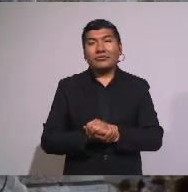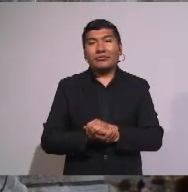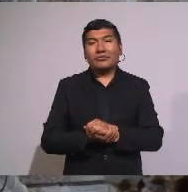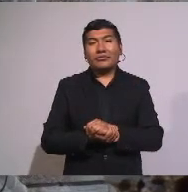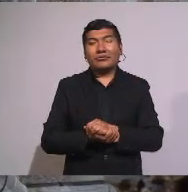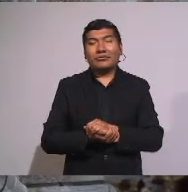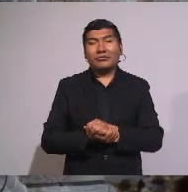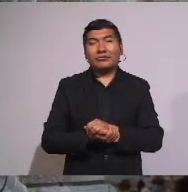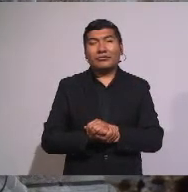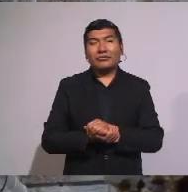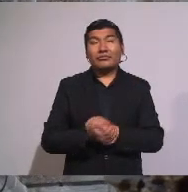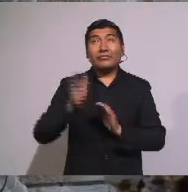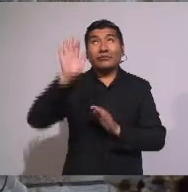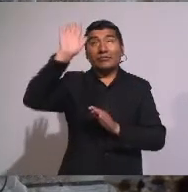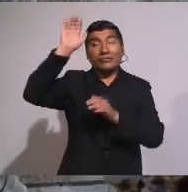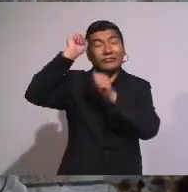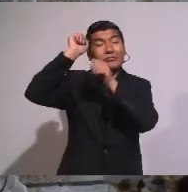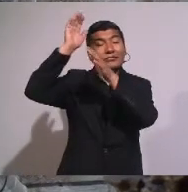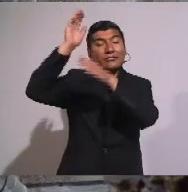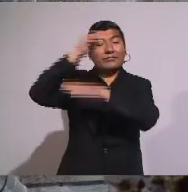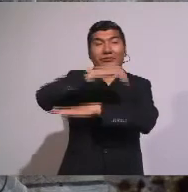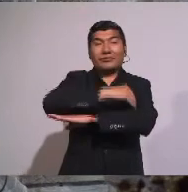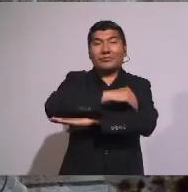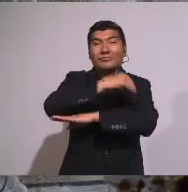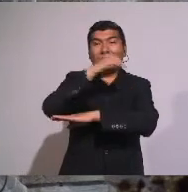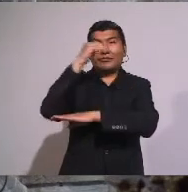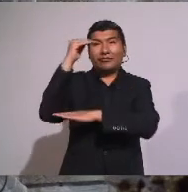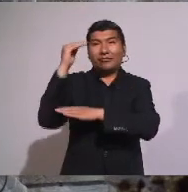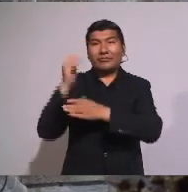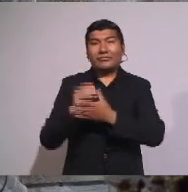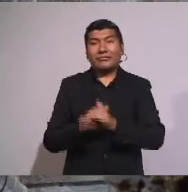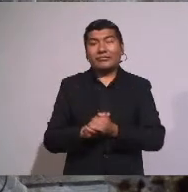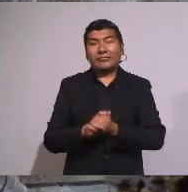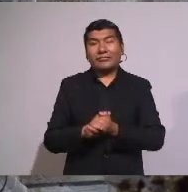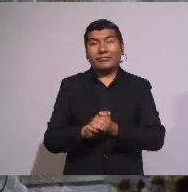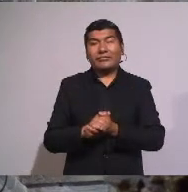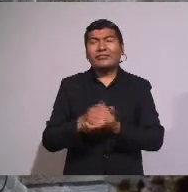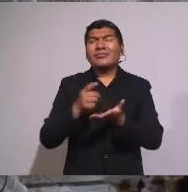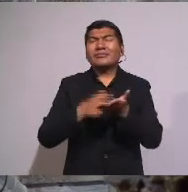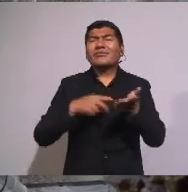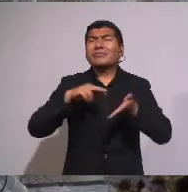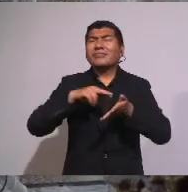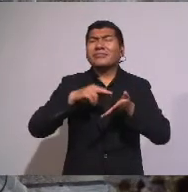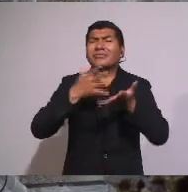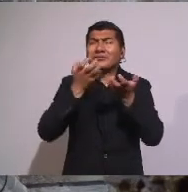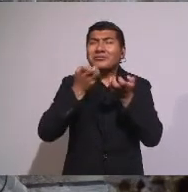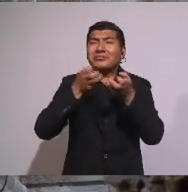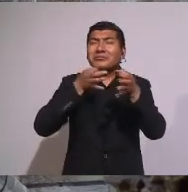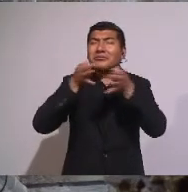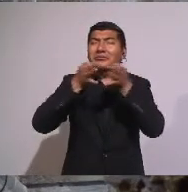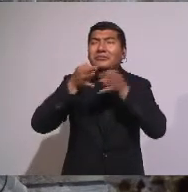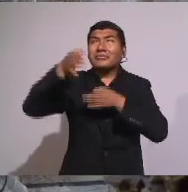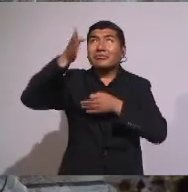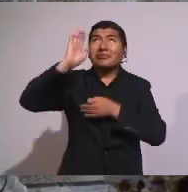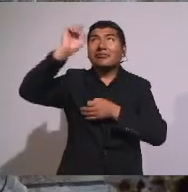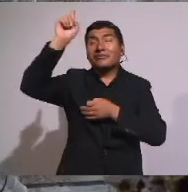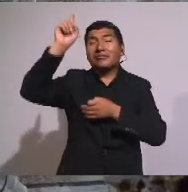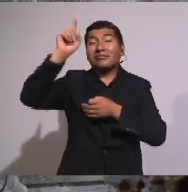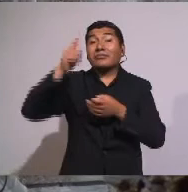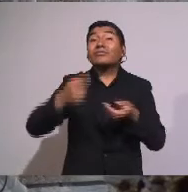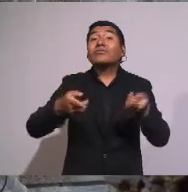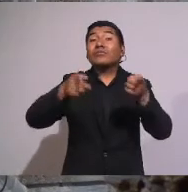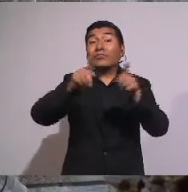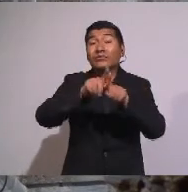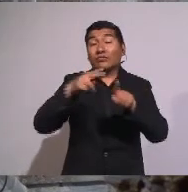De su Padre Celestial ¿Qué nos quiere decir El Señor? Que